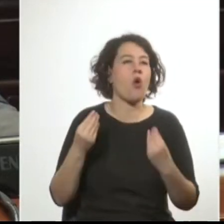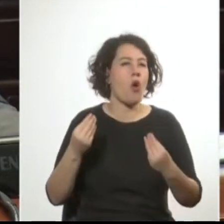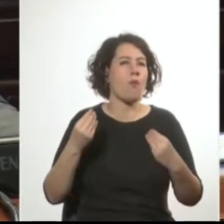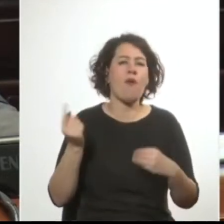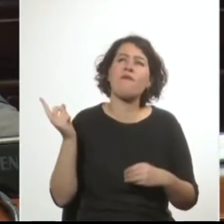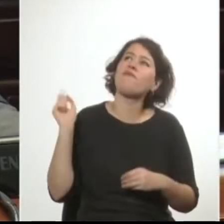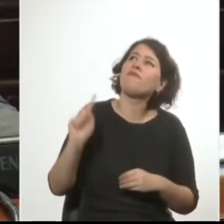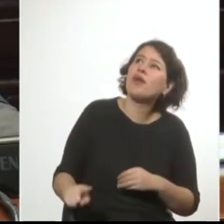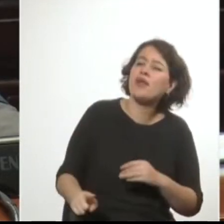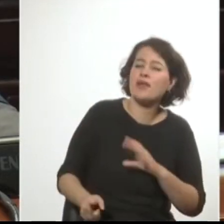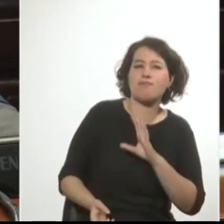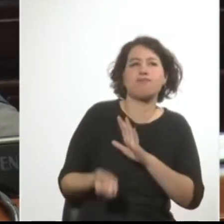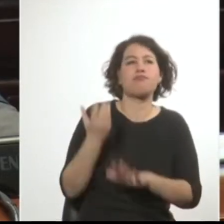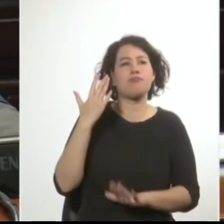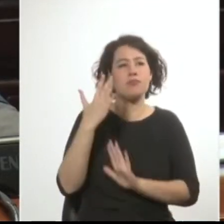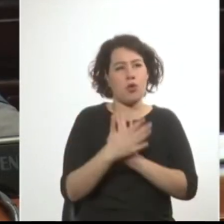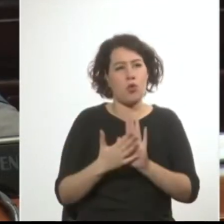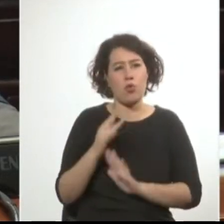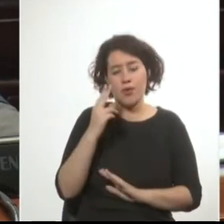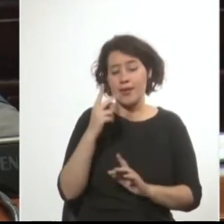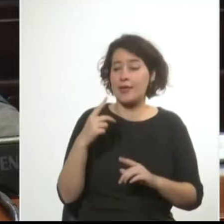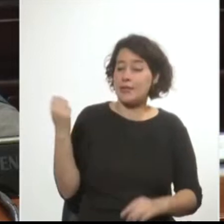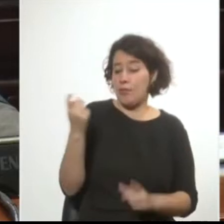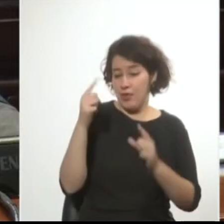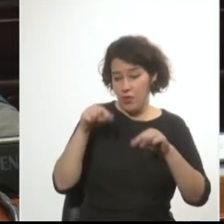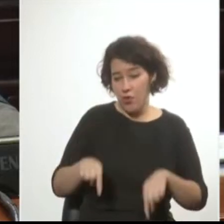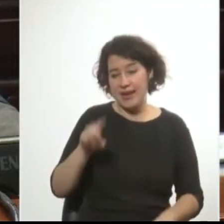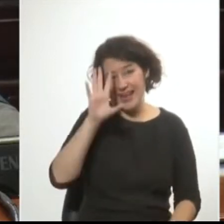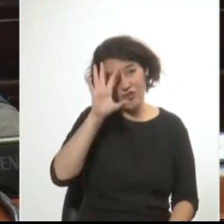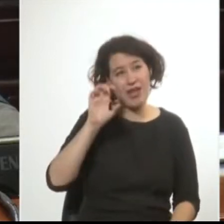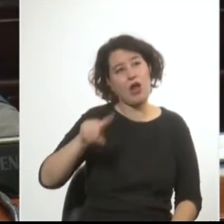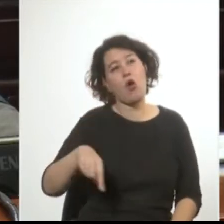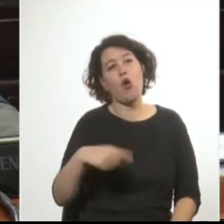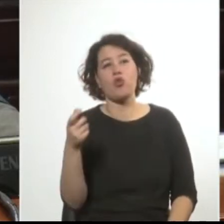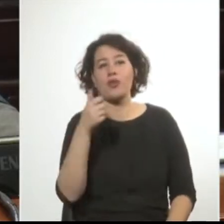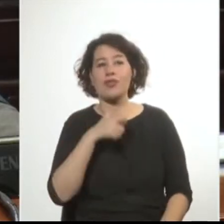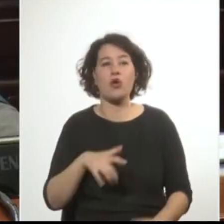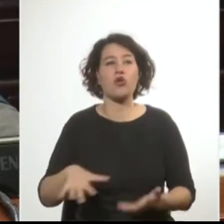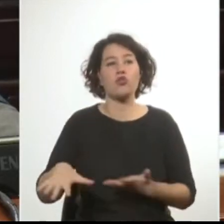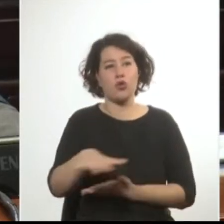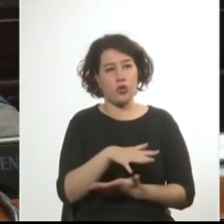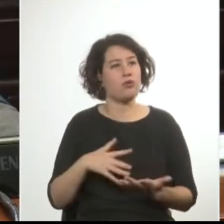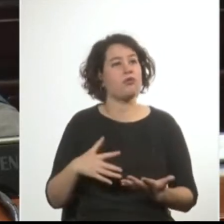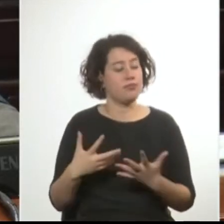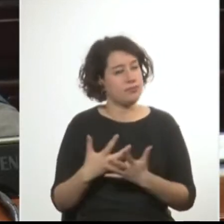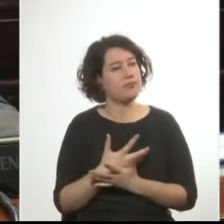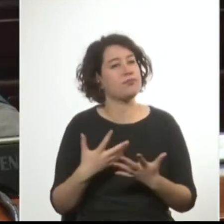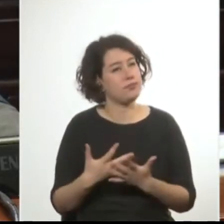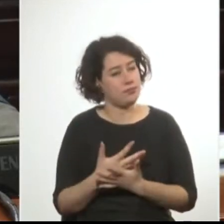nuestra Nación, entendemos que es pertinente recordar hoy otro hecho histórico de profunda significación.